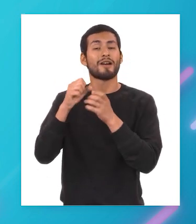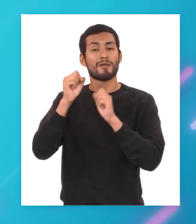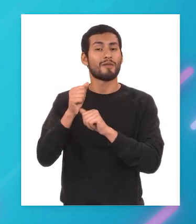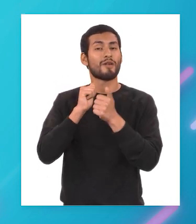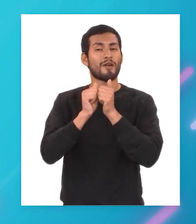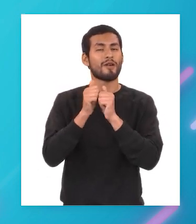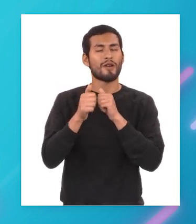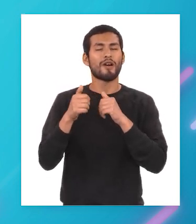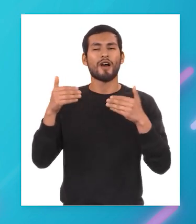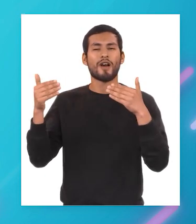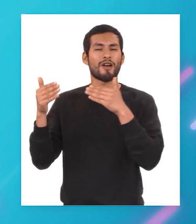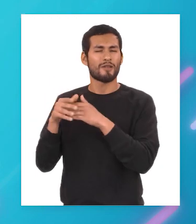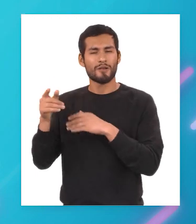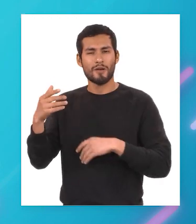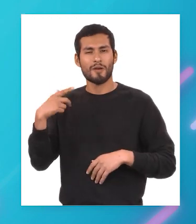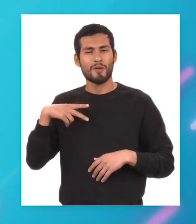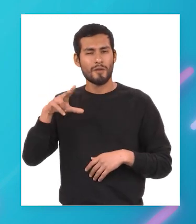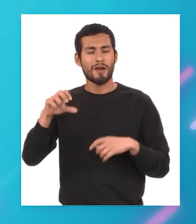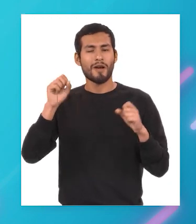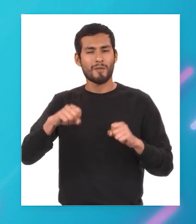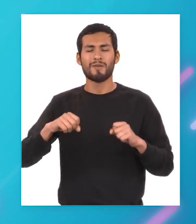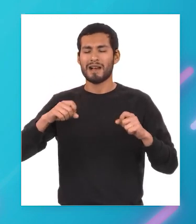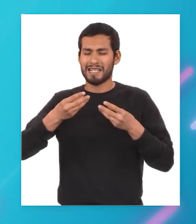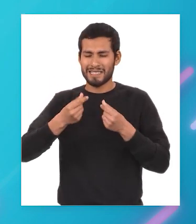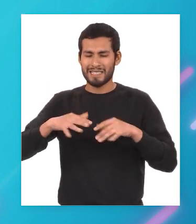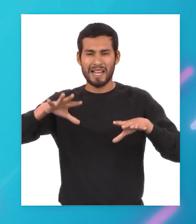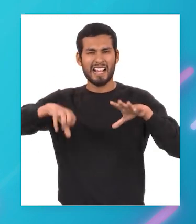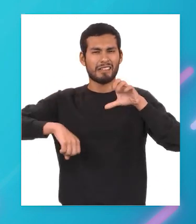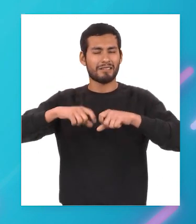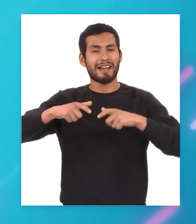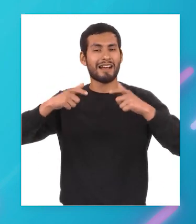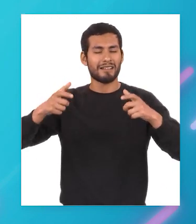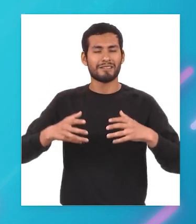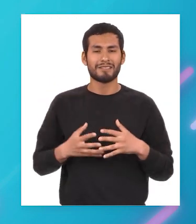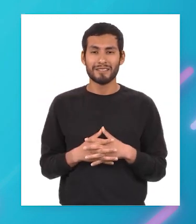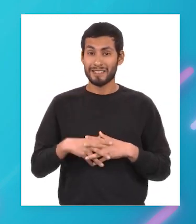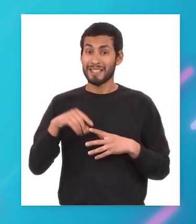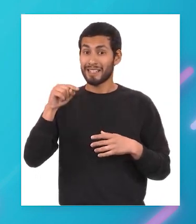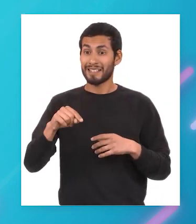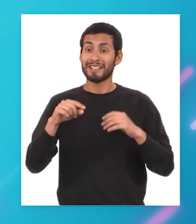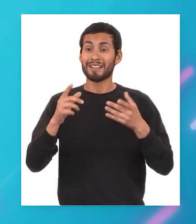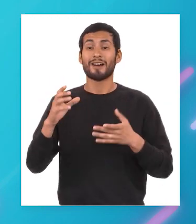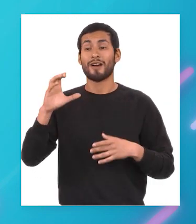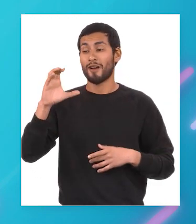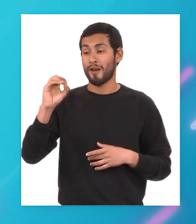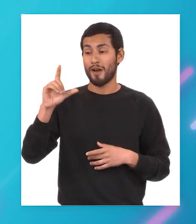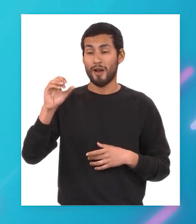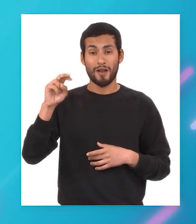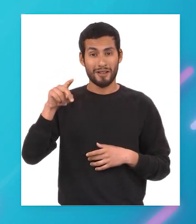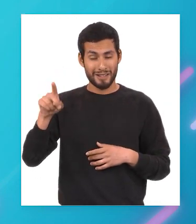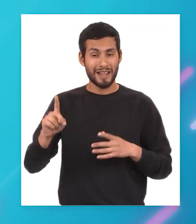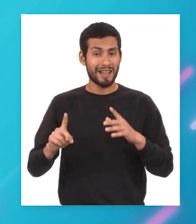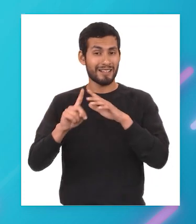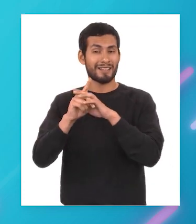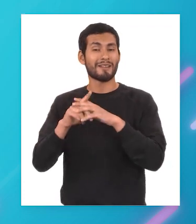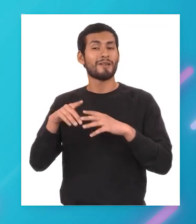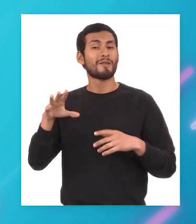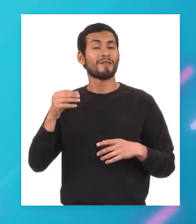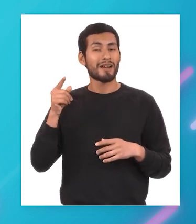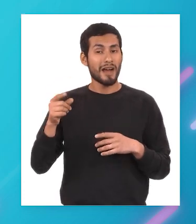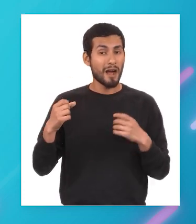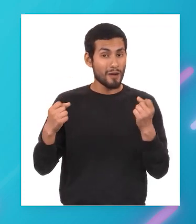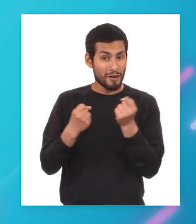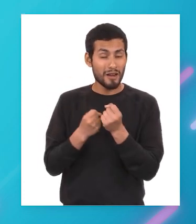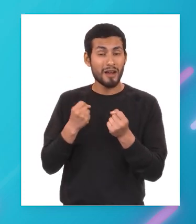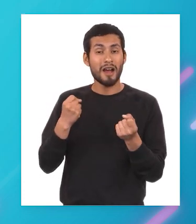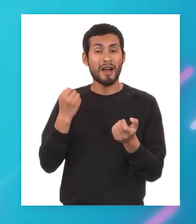competir con portugal para obtener más tierras allí es cuando cristóbal colón aparece pues con